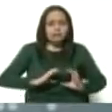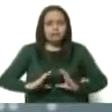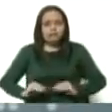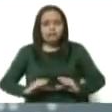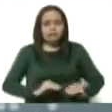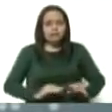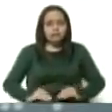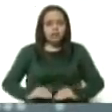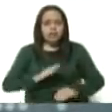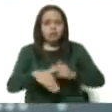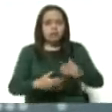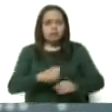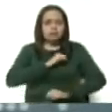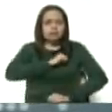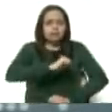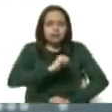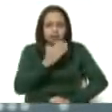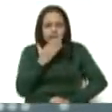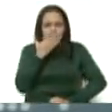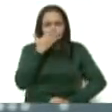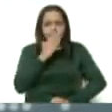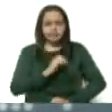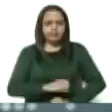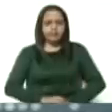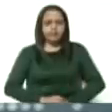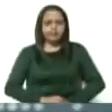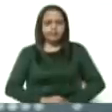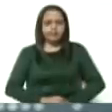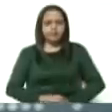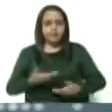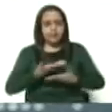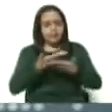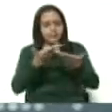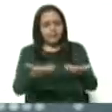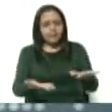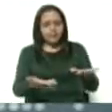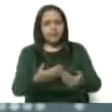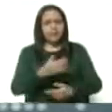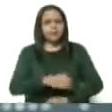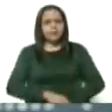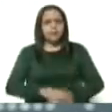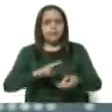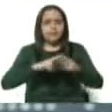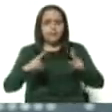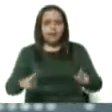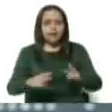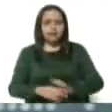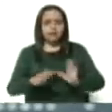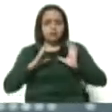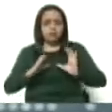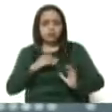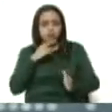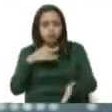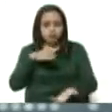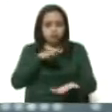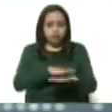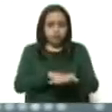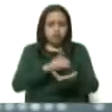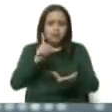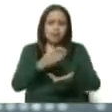irreversible. Deseamos paz a sus restos y un abrazo de condolencia a sus